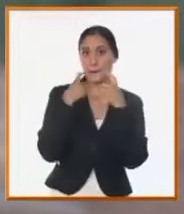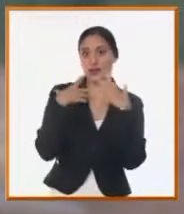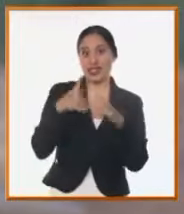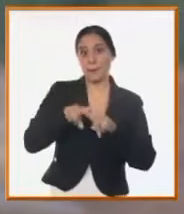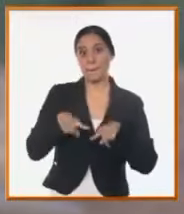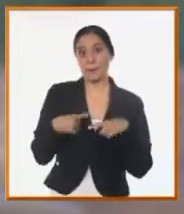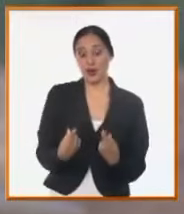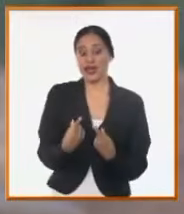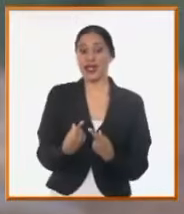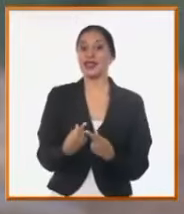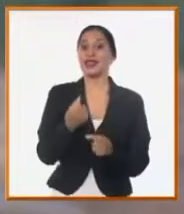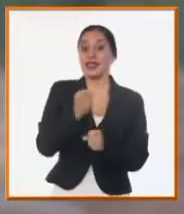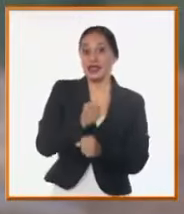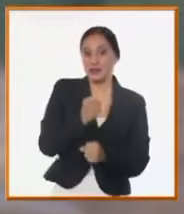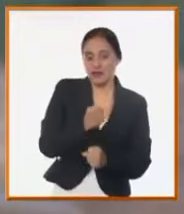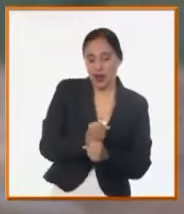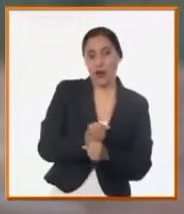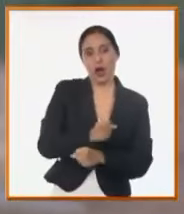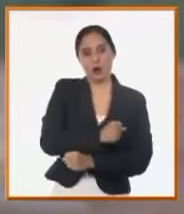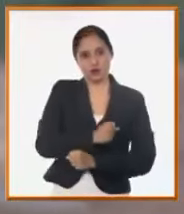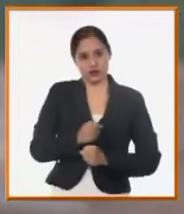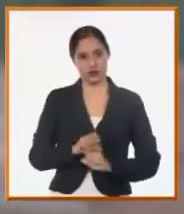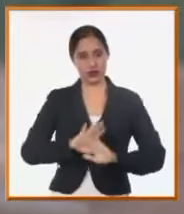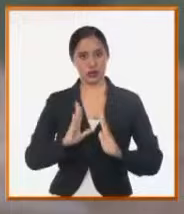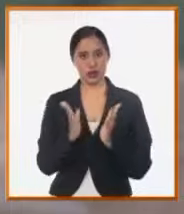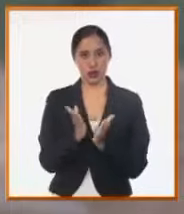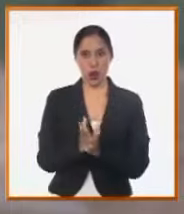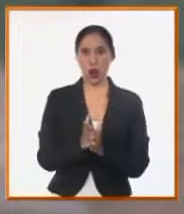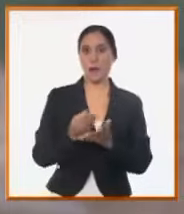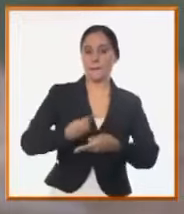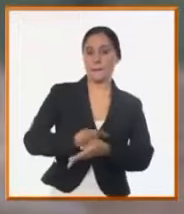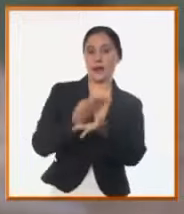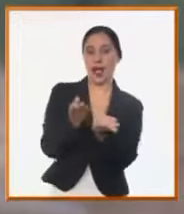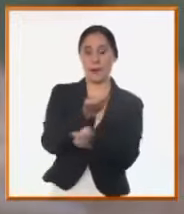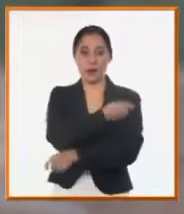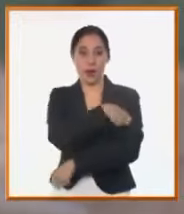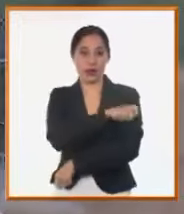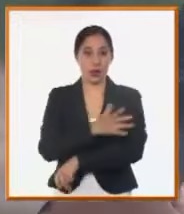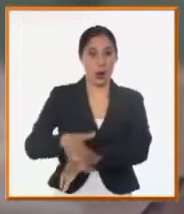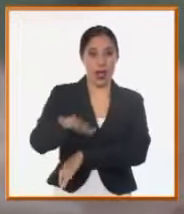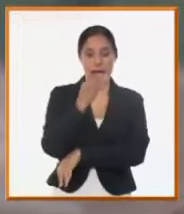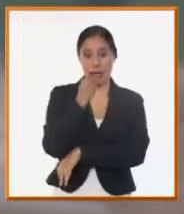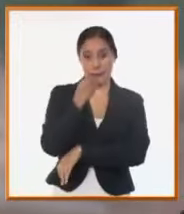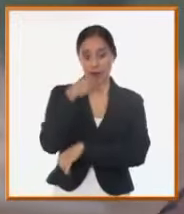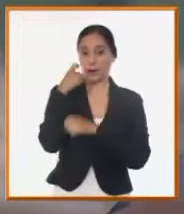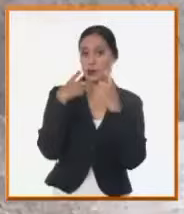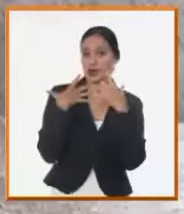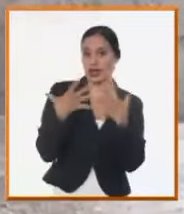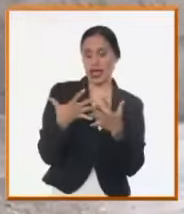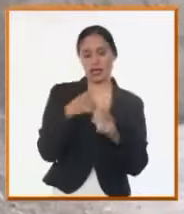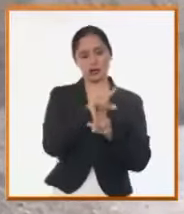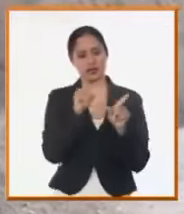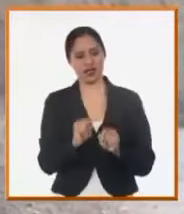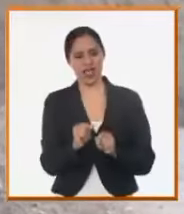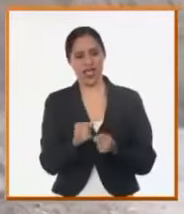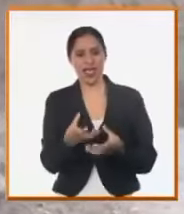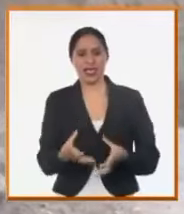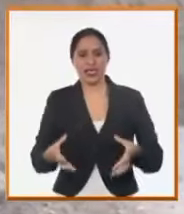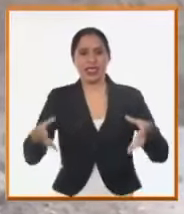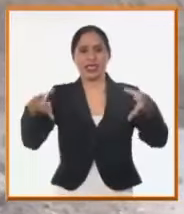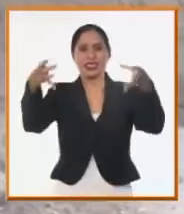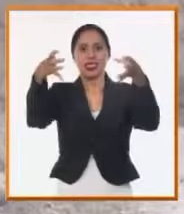empleo, pero además va a garantizar alimentación para la población de estos asentamientos. ¿Cuántos estanques se construyen? 22